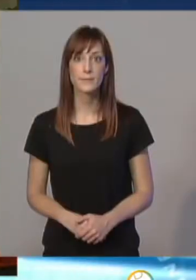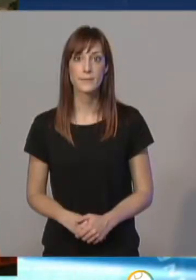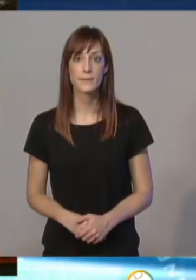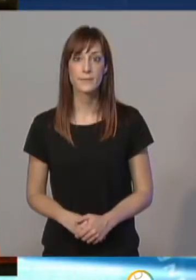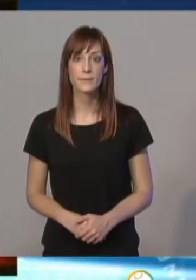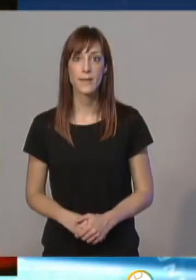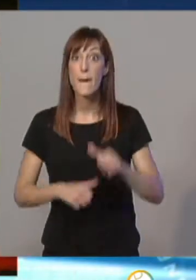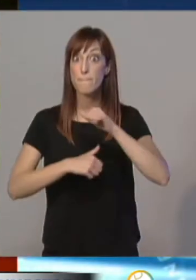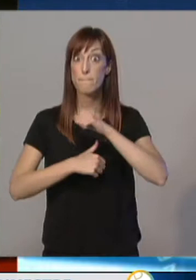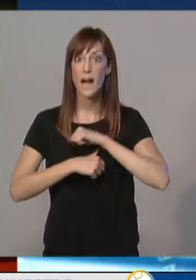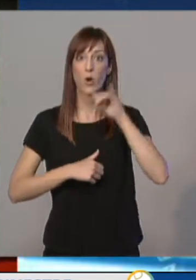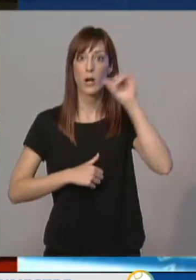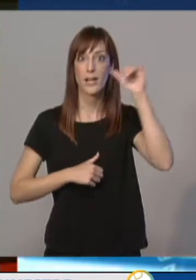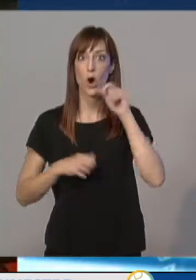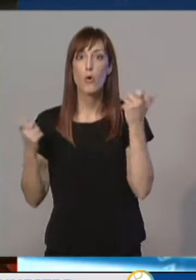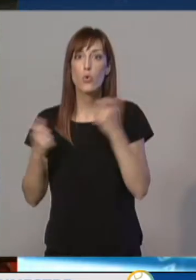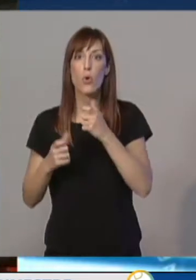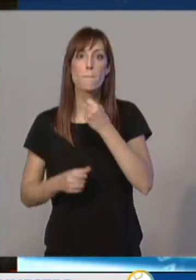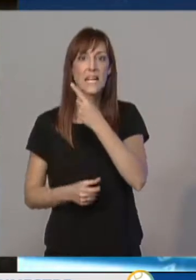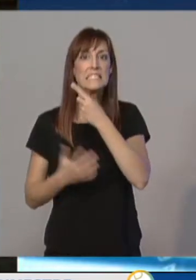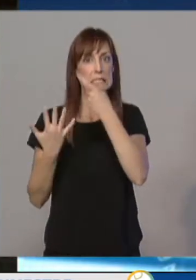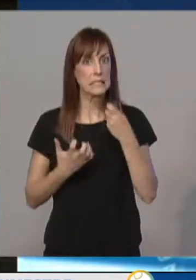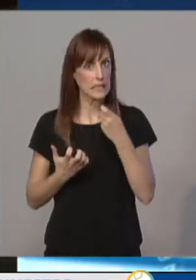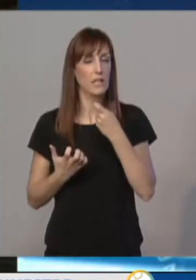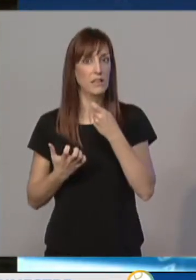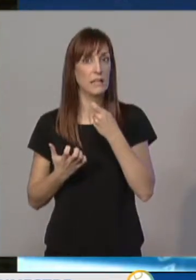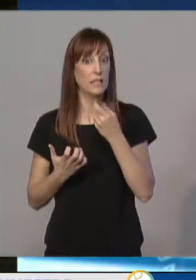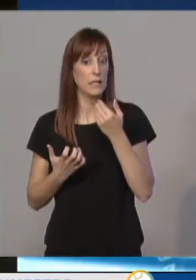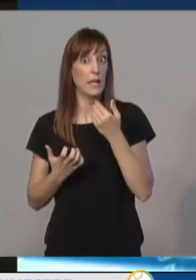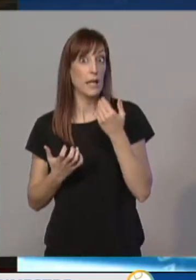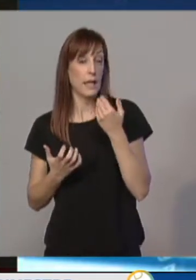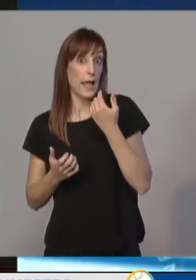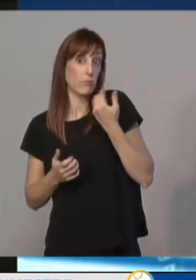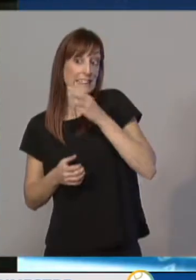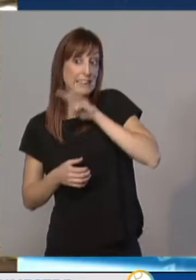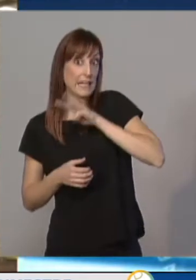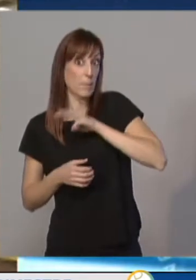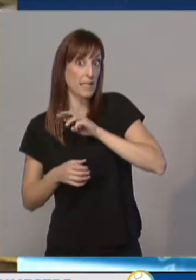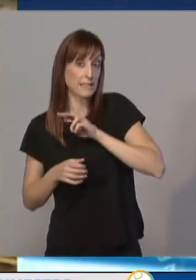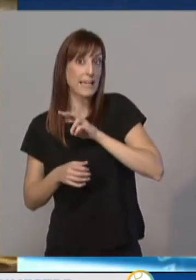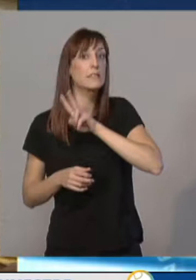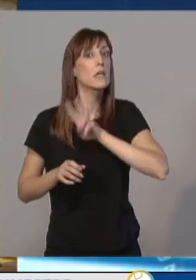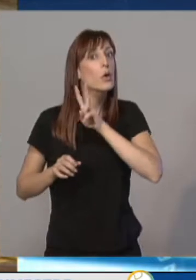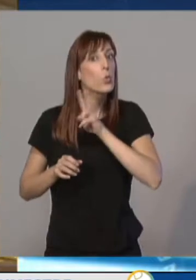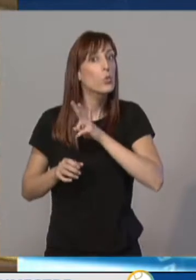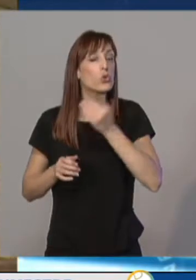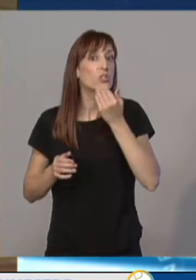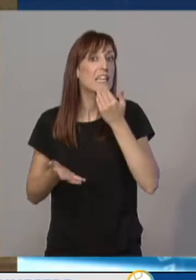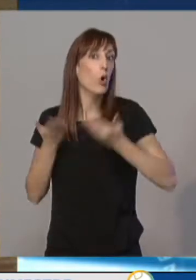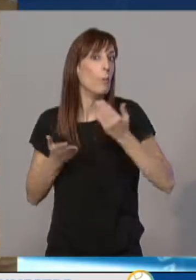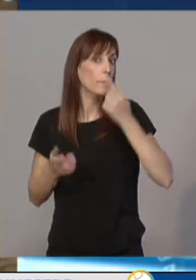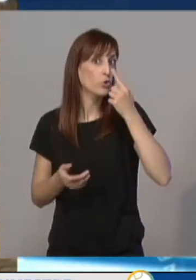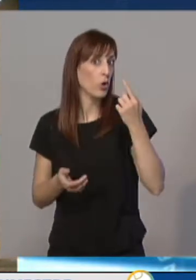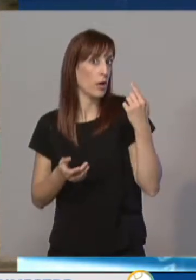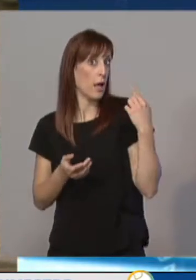El paro bajó en La Rioja en 1.600 personas en el tercer trimestre del año... ...lo que supone un 10,3% menos respecto al trimestre